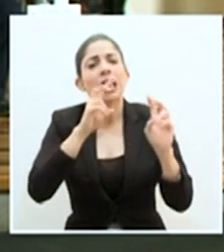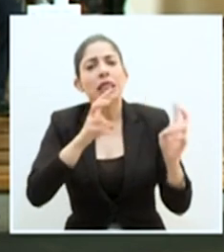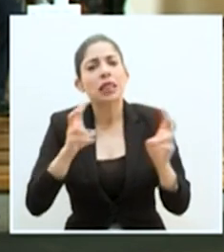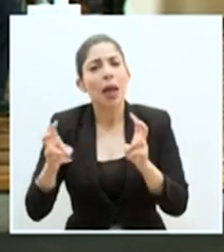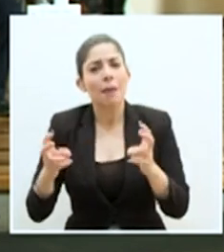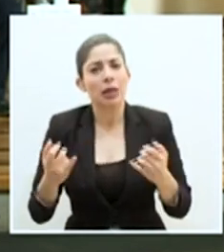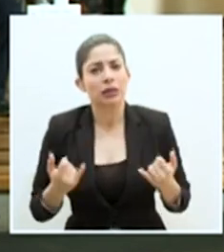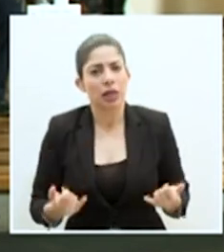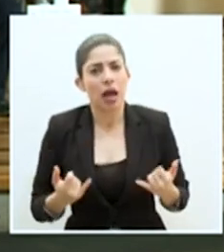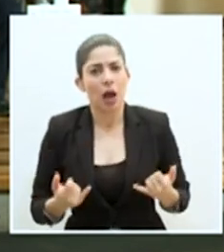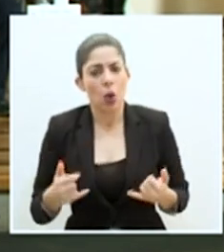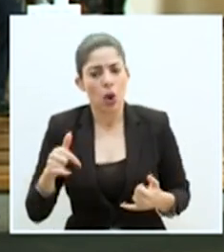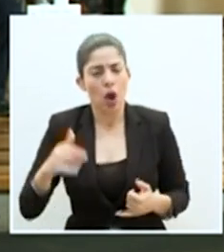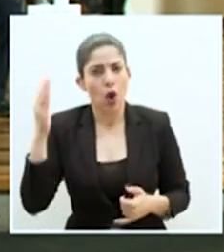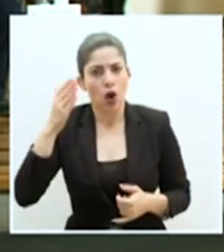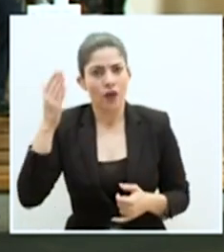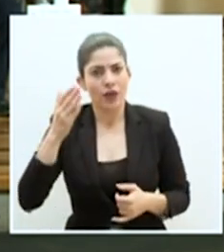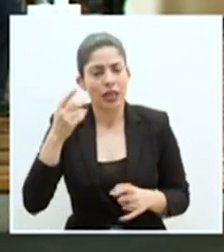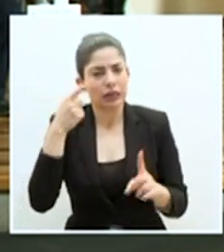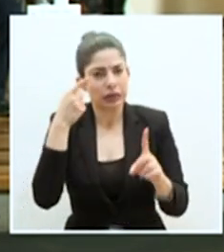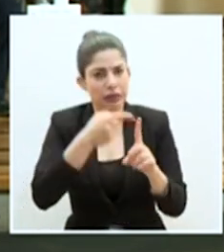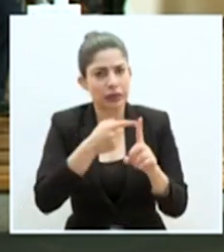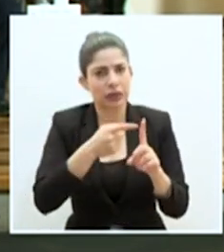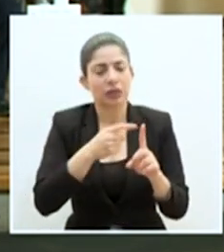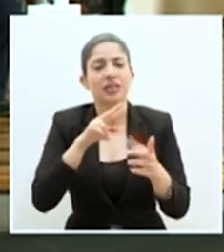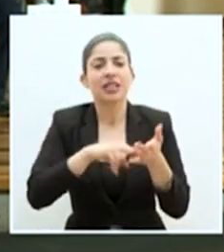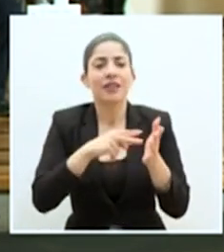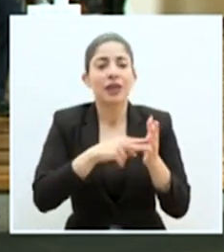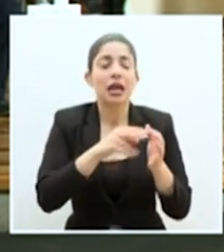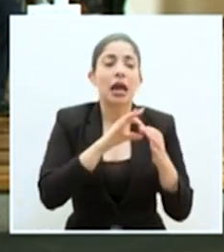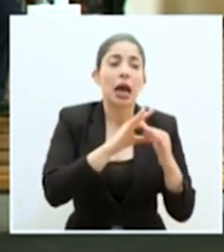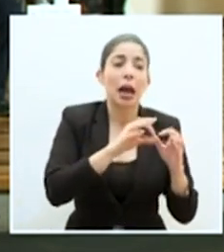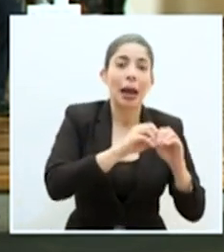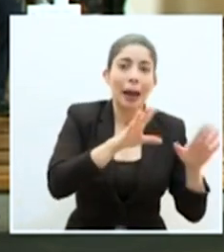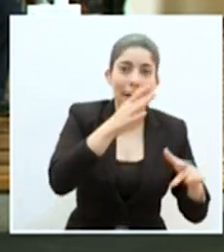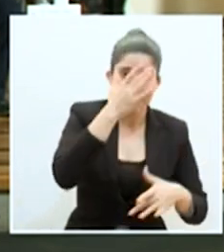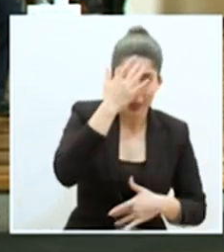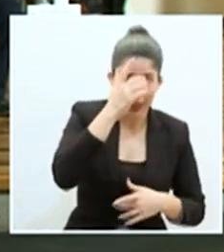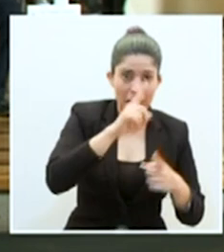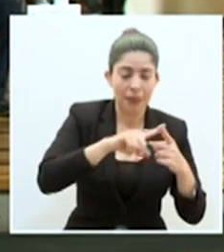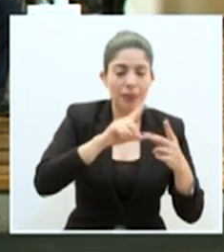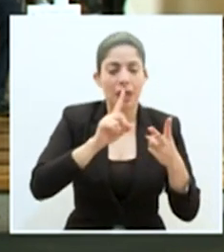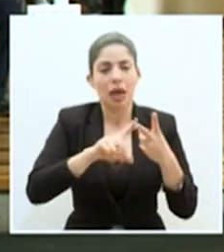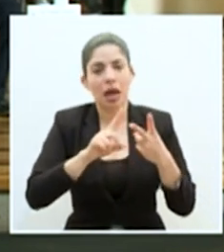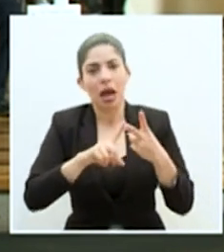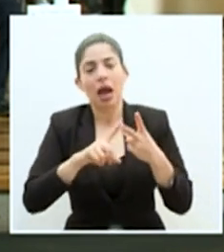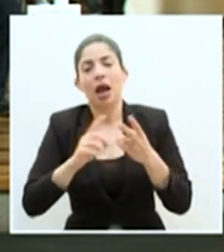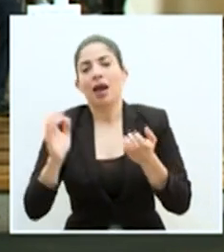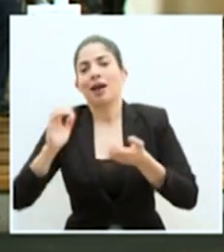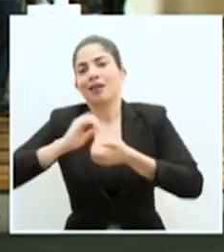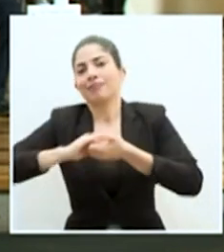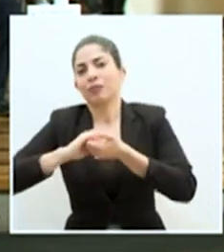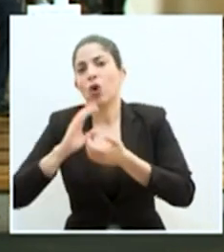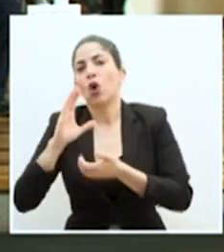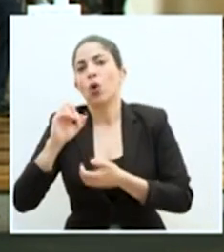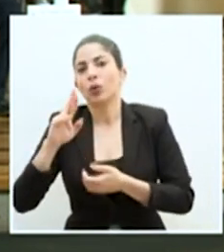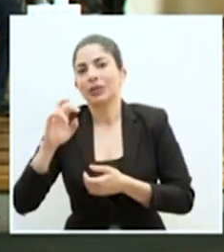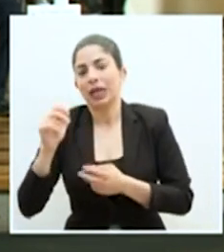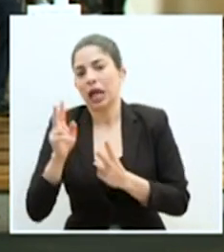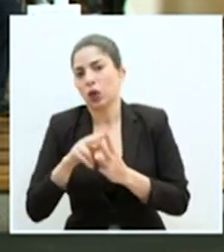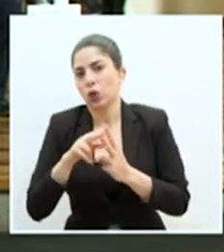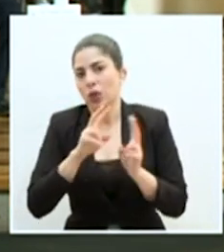temas tratados en esta conferencia de prensa, es decir, el reporte epidemiológico y la alianza concursera.